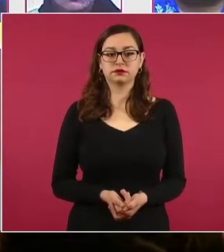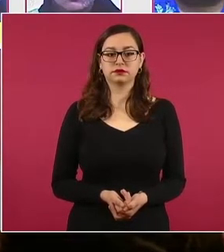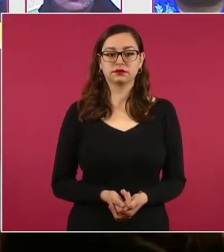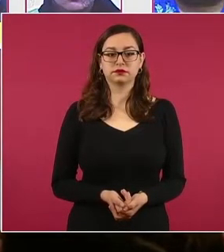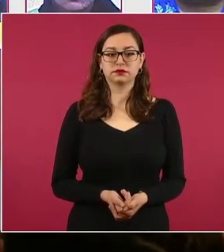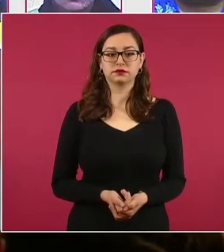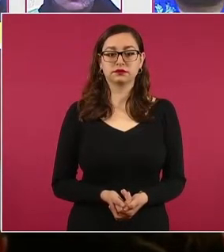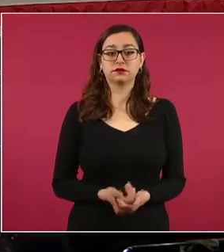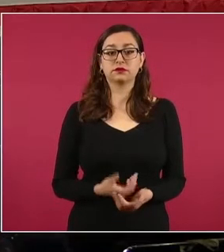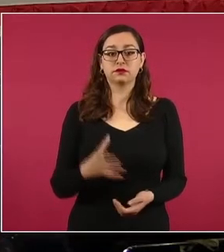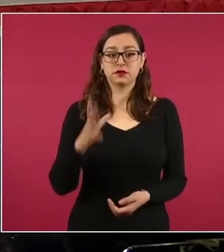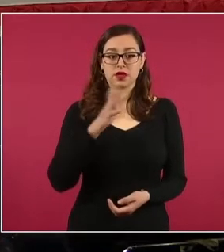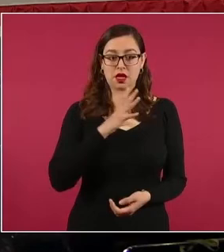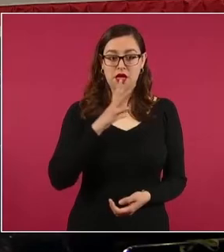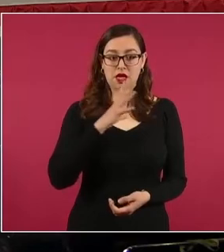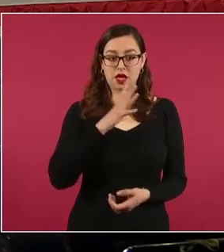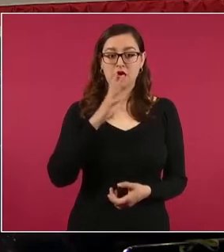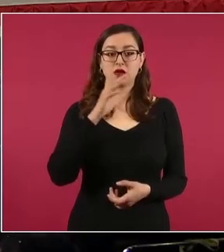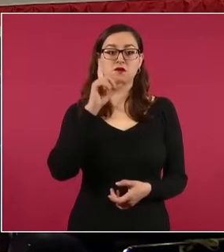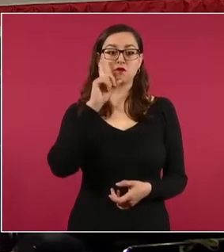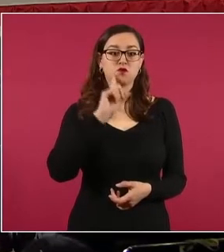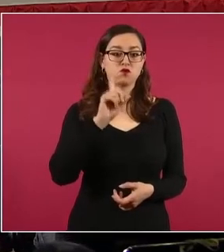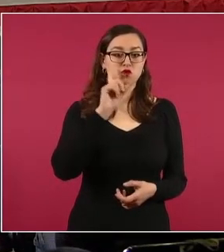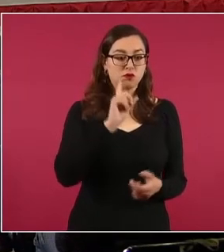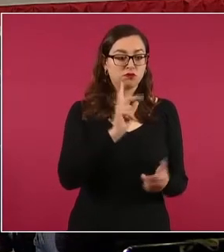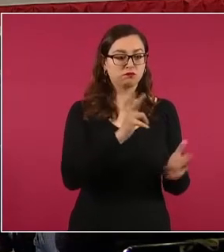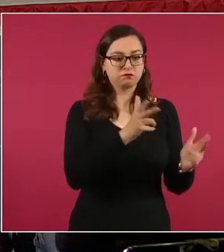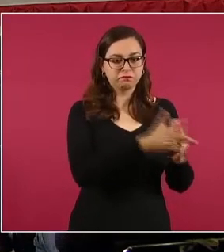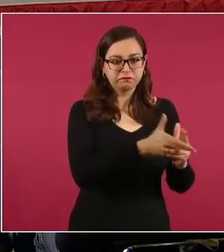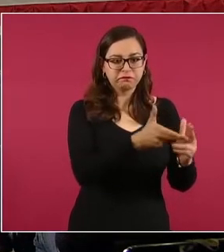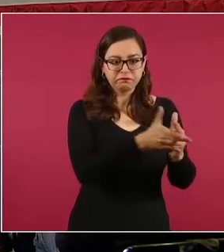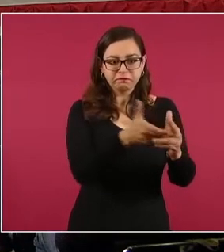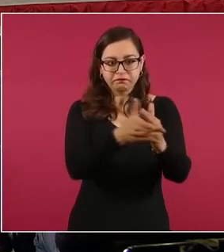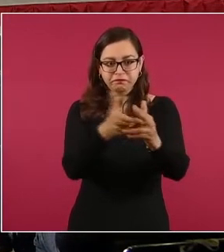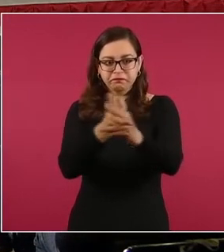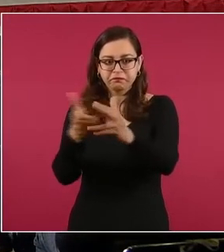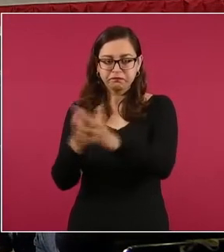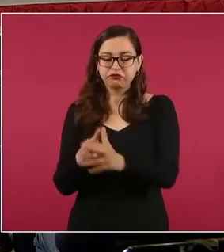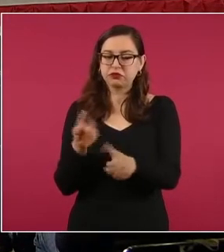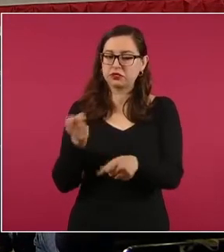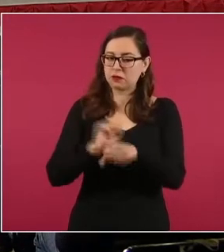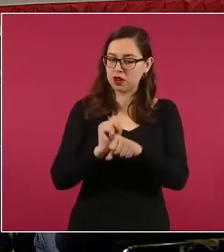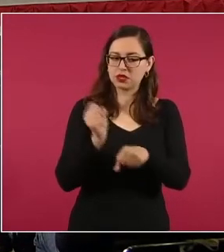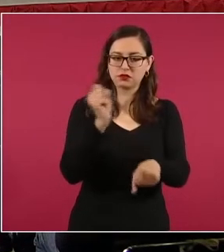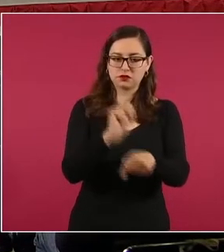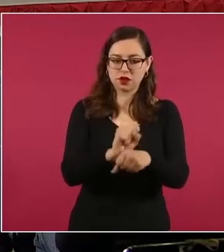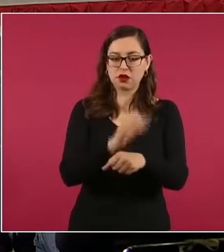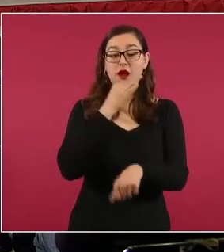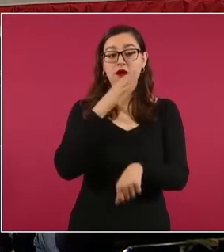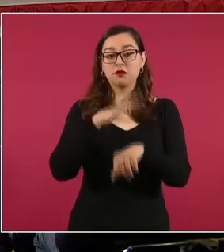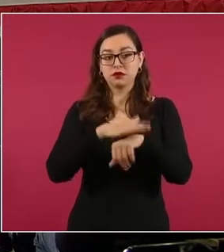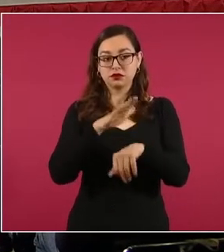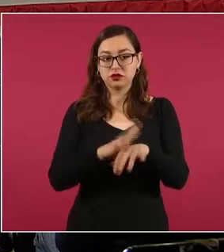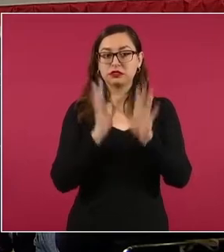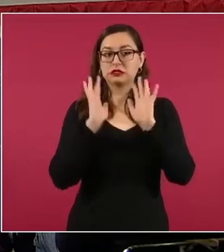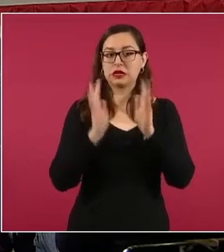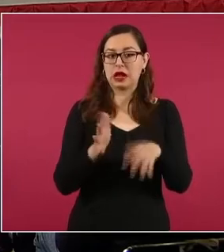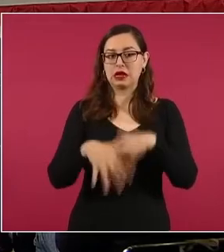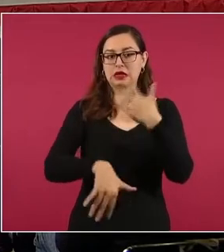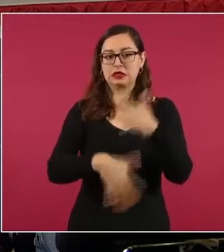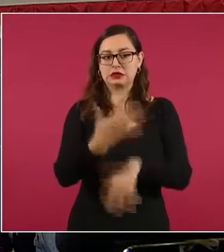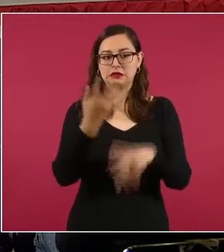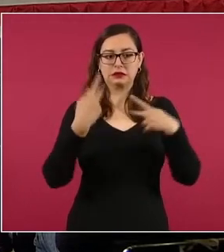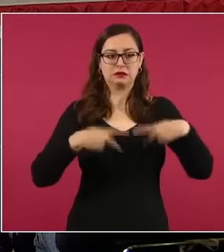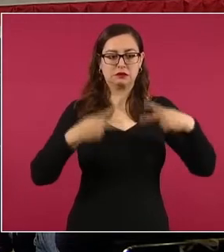En el caso de los feminicidios que se da cuenta cada semana, informar que hay 15 detenidos,